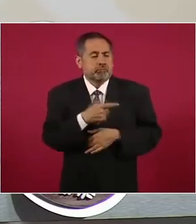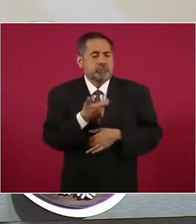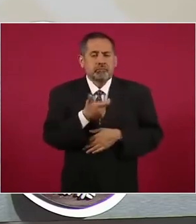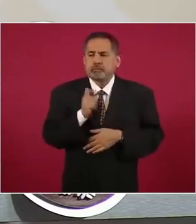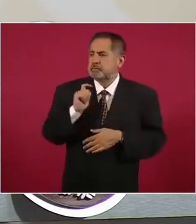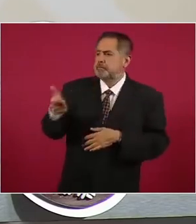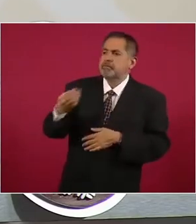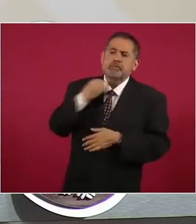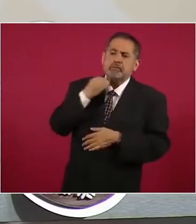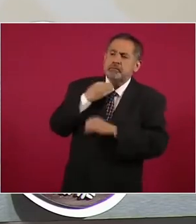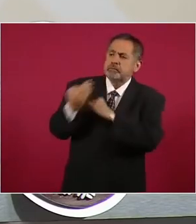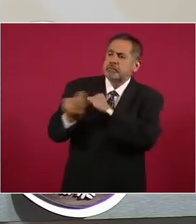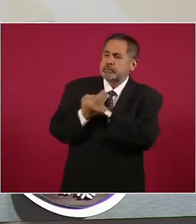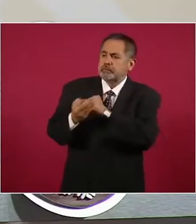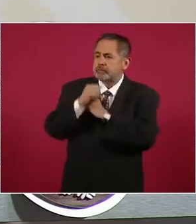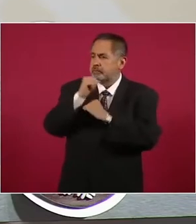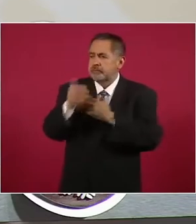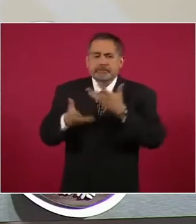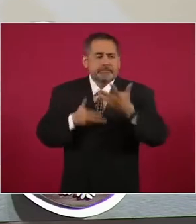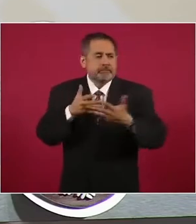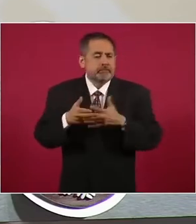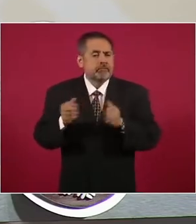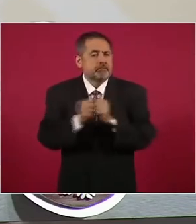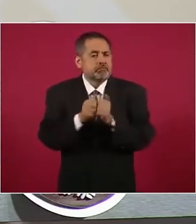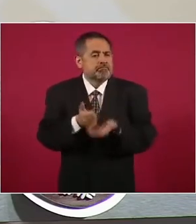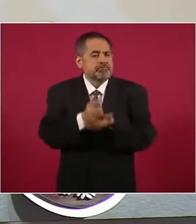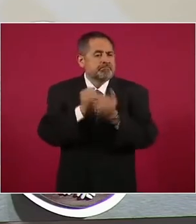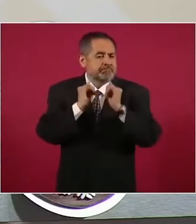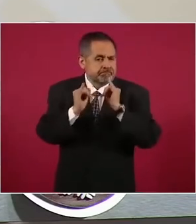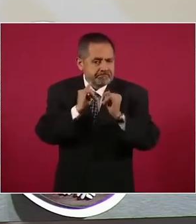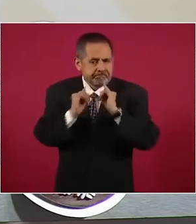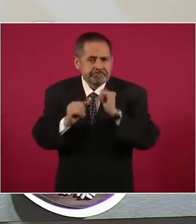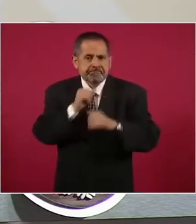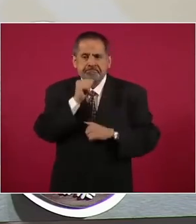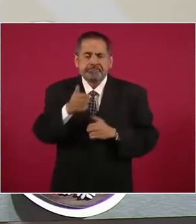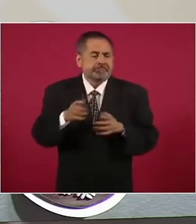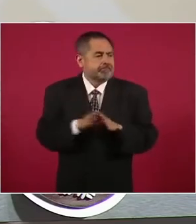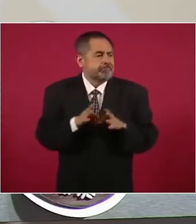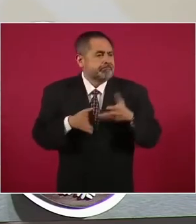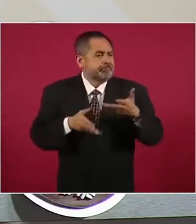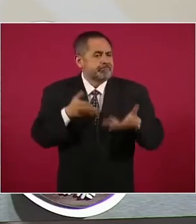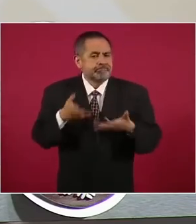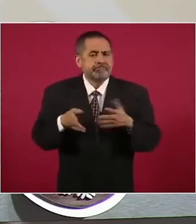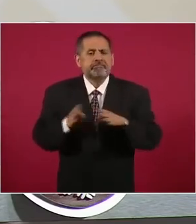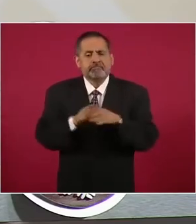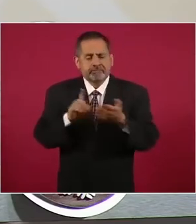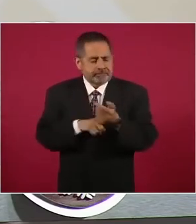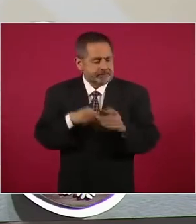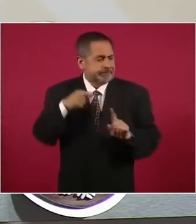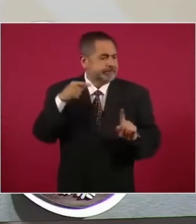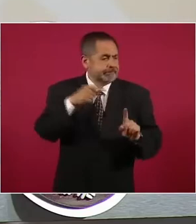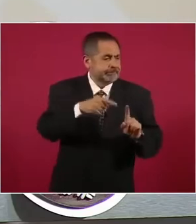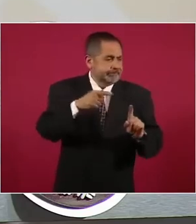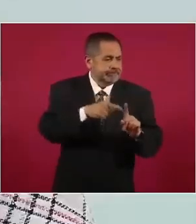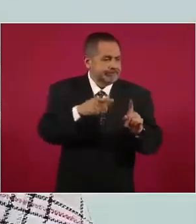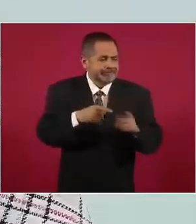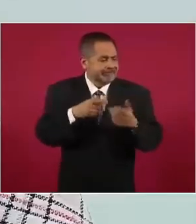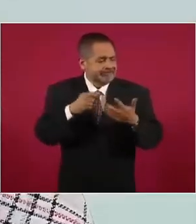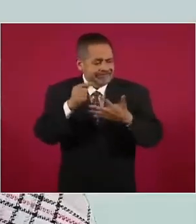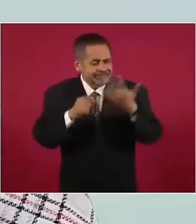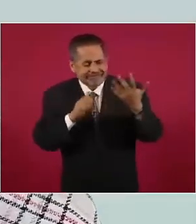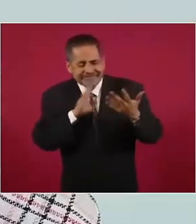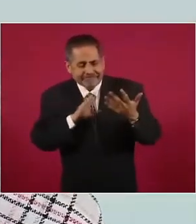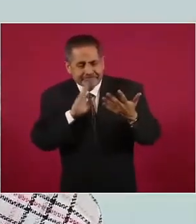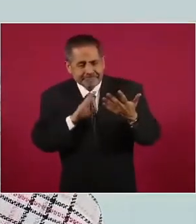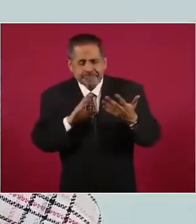abogado, tener un traductor o ha enfrentado todo tipo de adversidades. De este